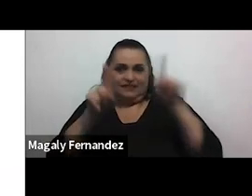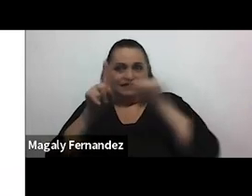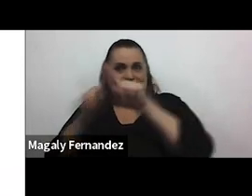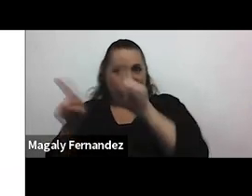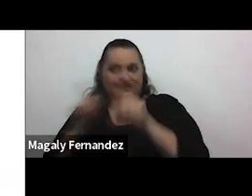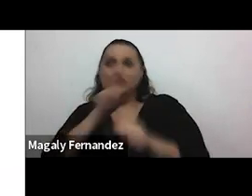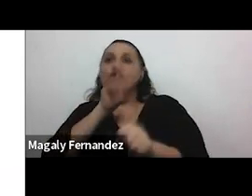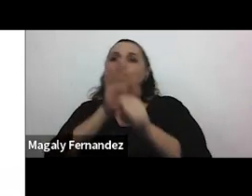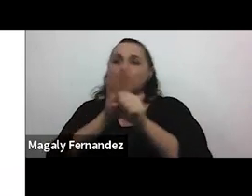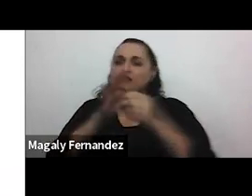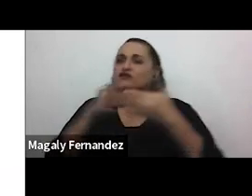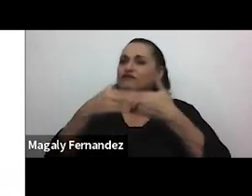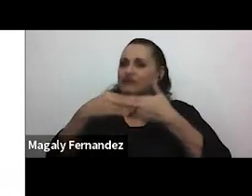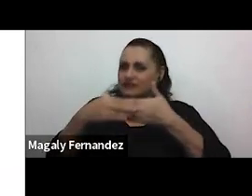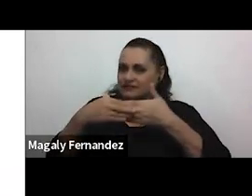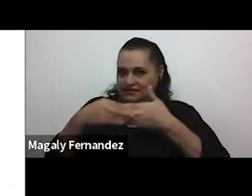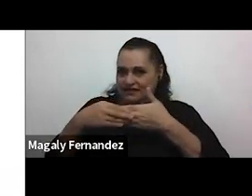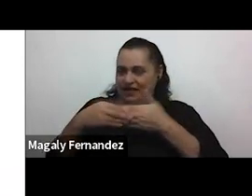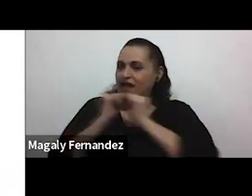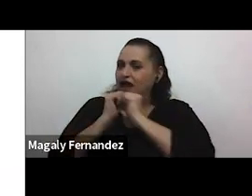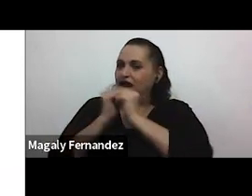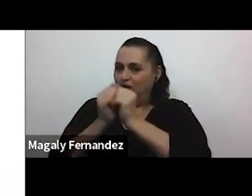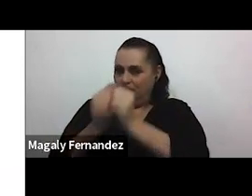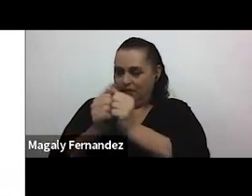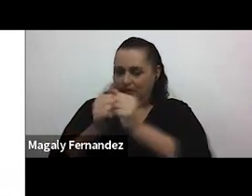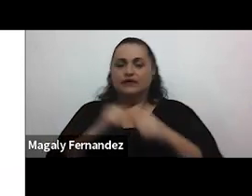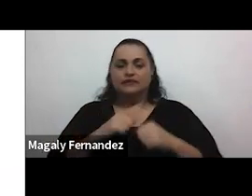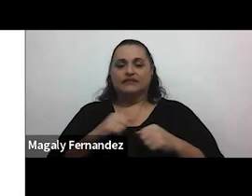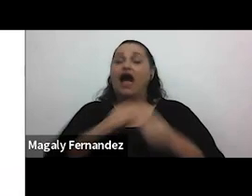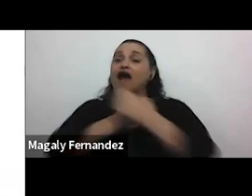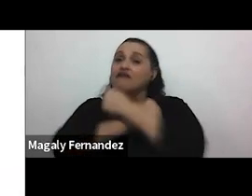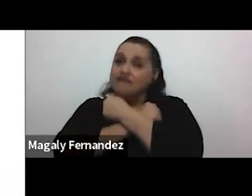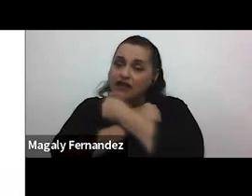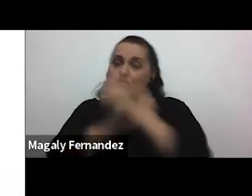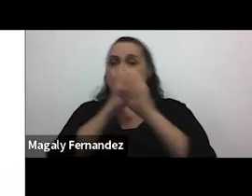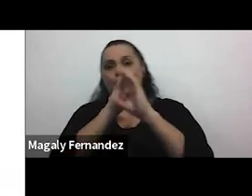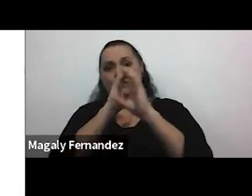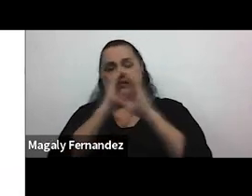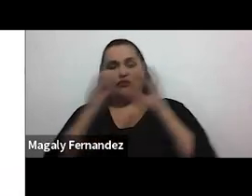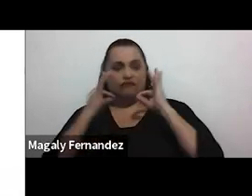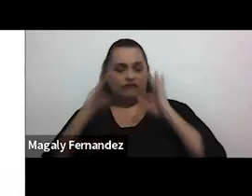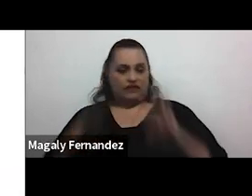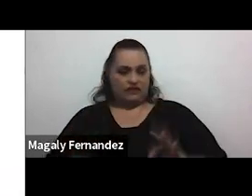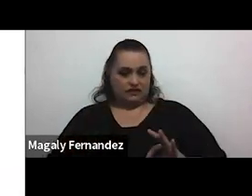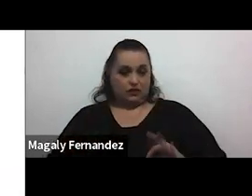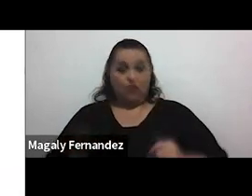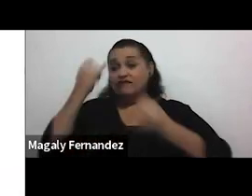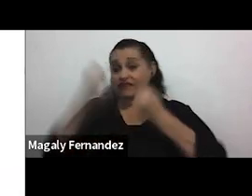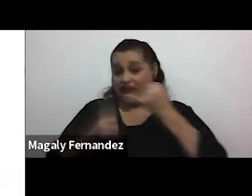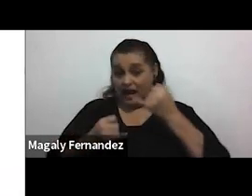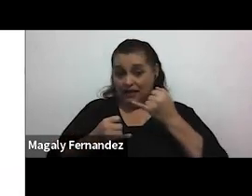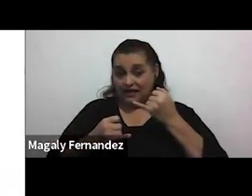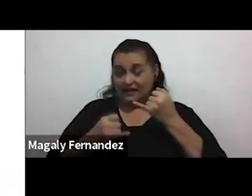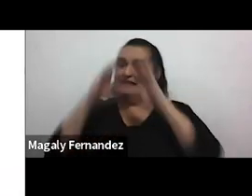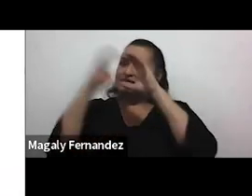compromiso y flexibilidad para acompañarnos hay afecto y cuidado físico y finalmente se celebra